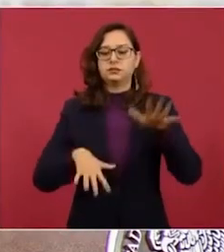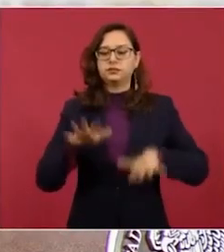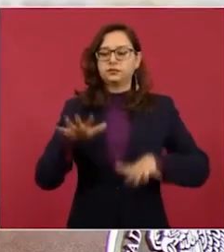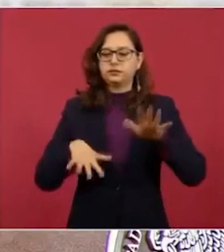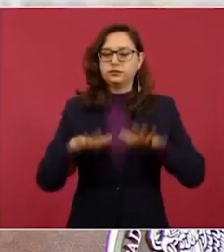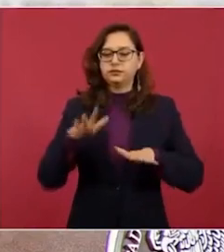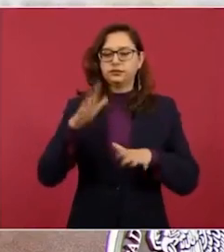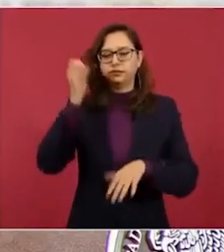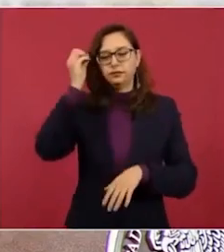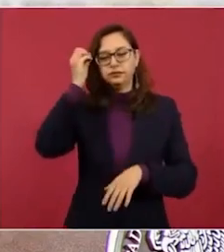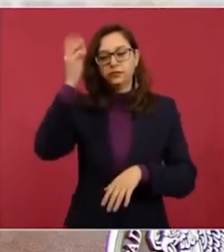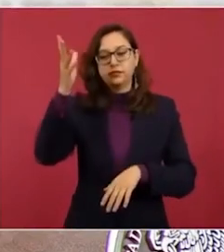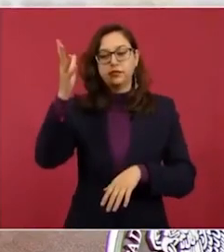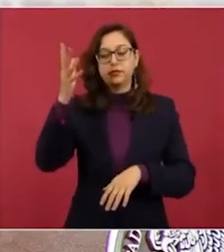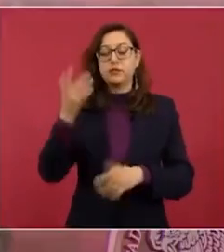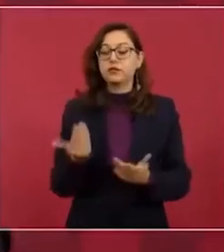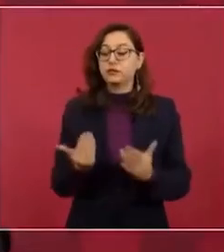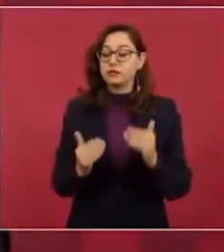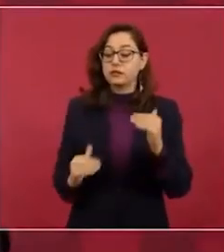lado,